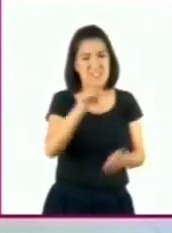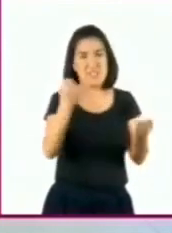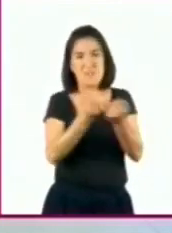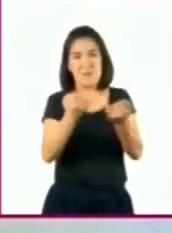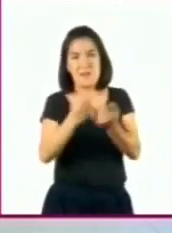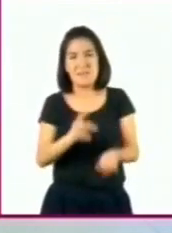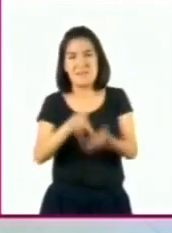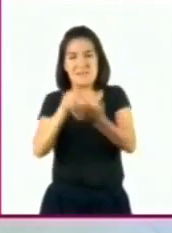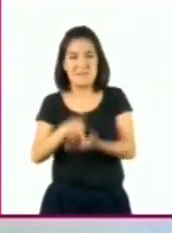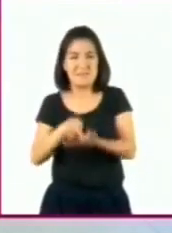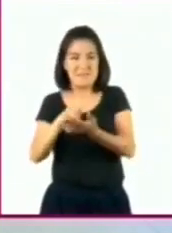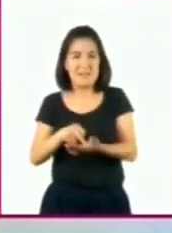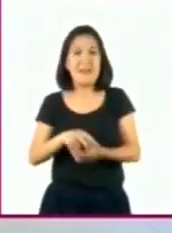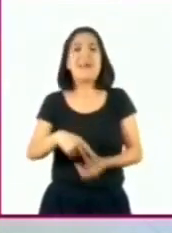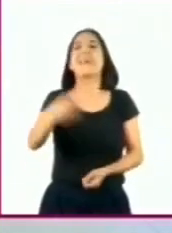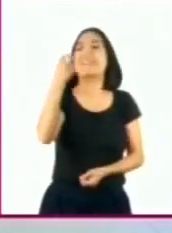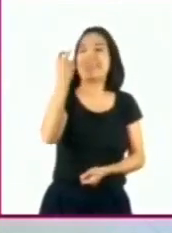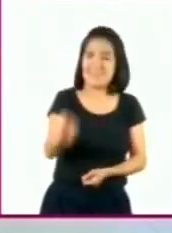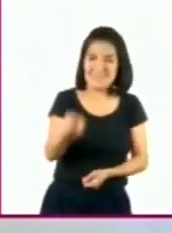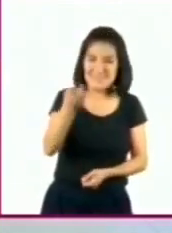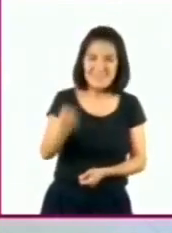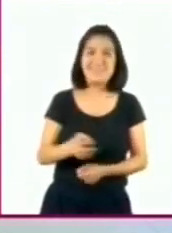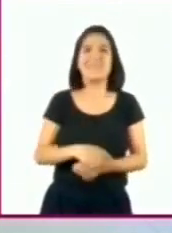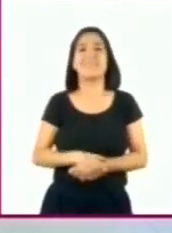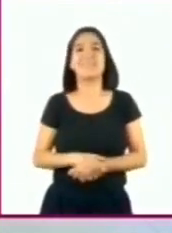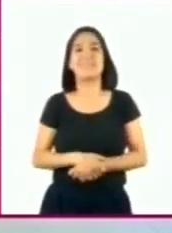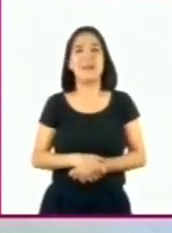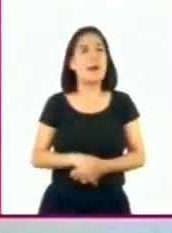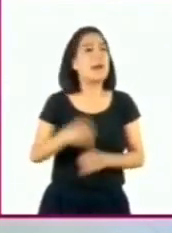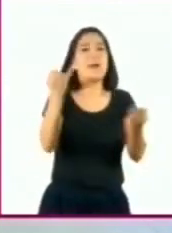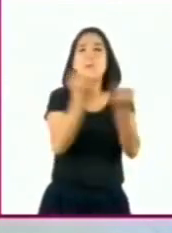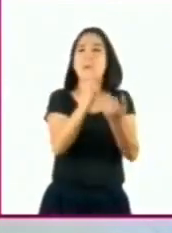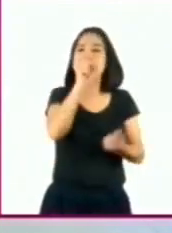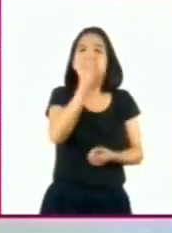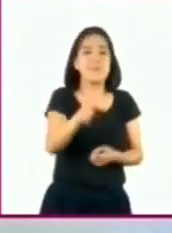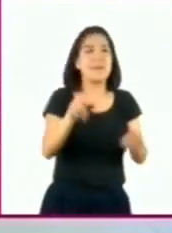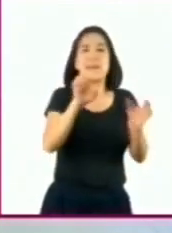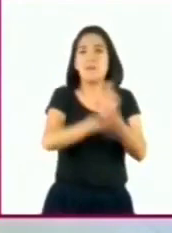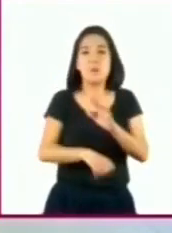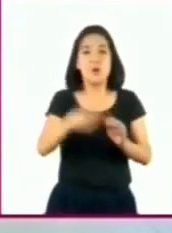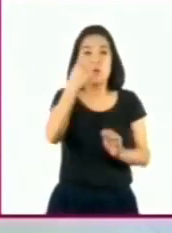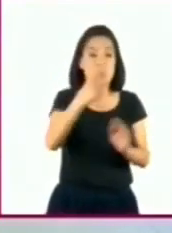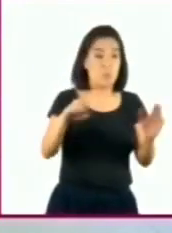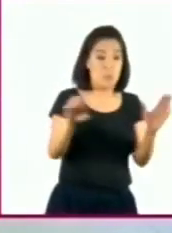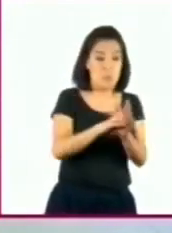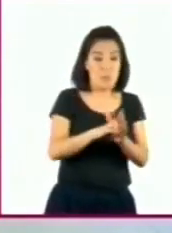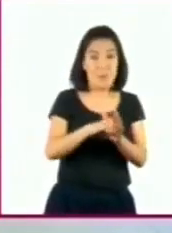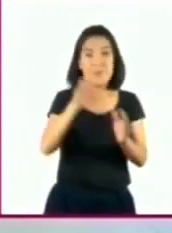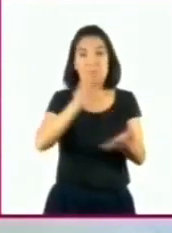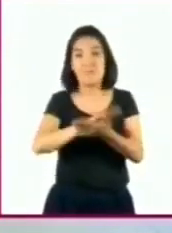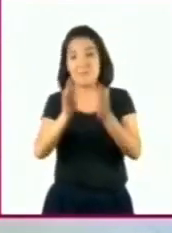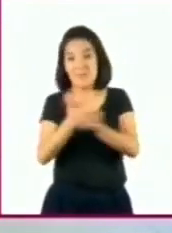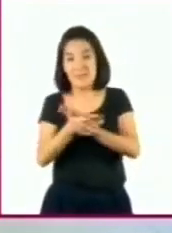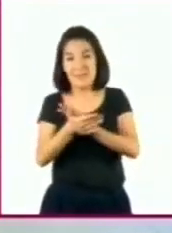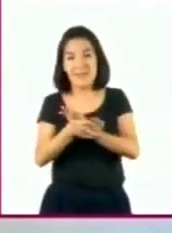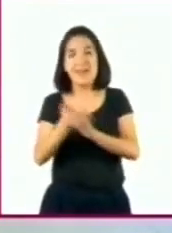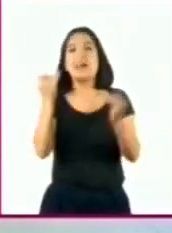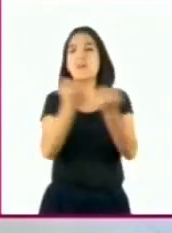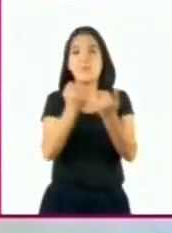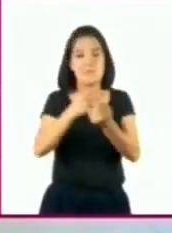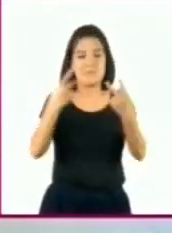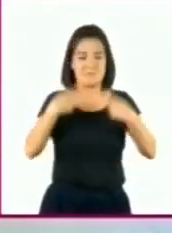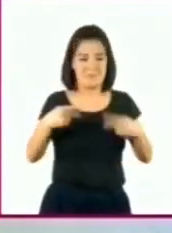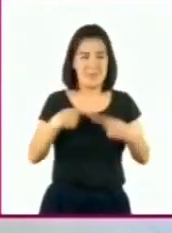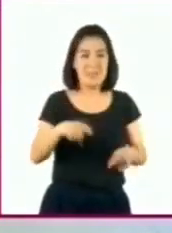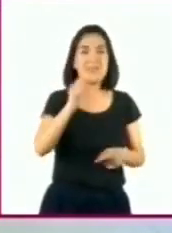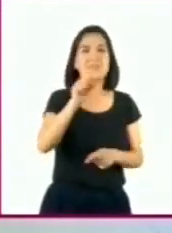¿Cierto? ¡Exacto! Lo mismo sucede si pedimos un cuarto de kilogramo de tortillas. El despachador